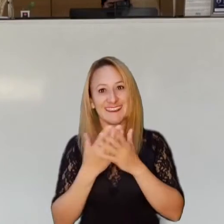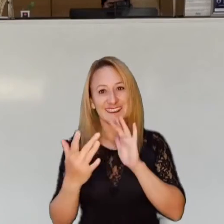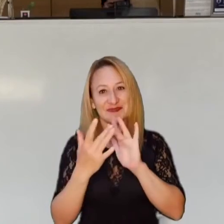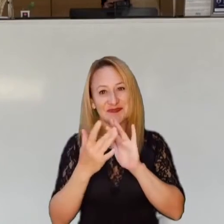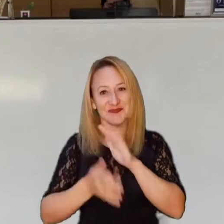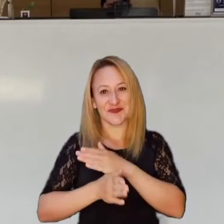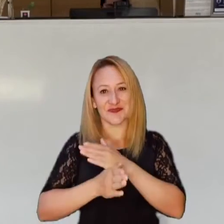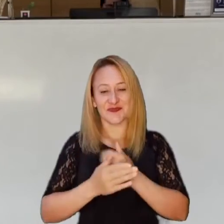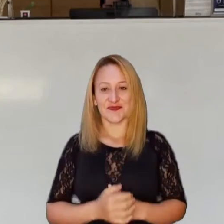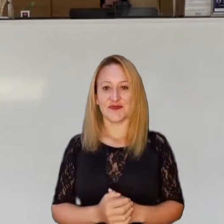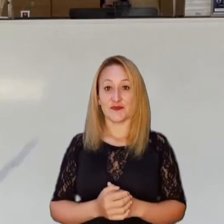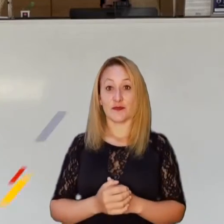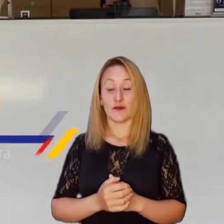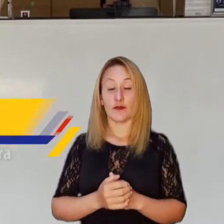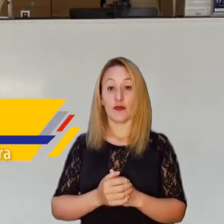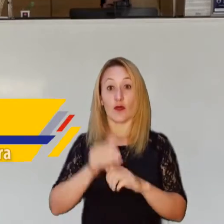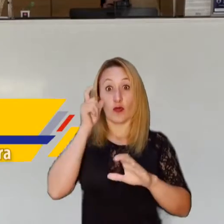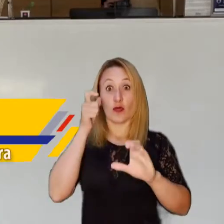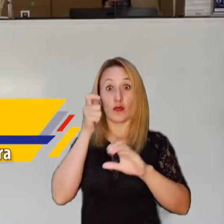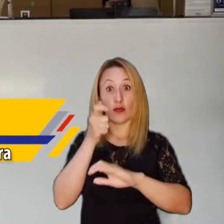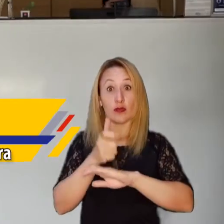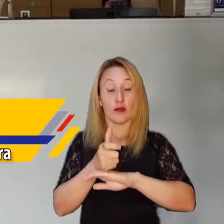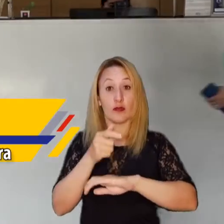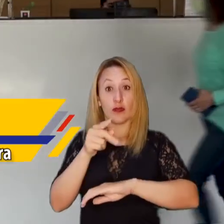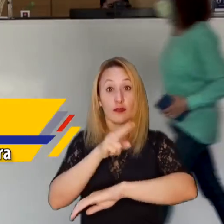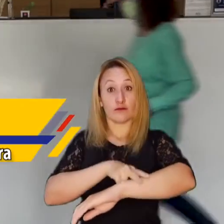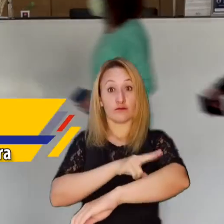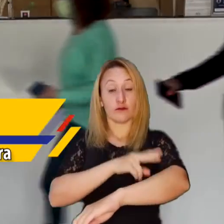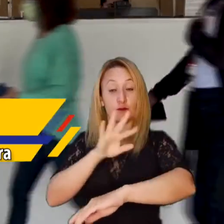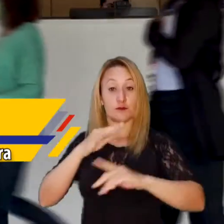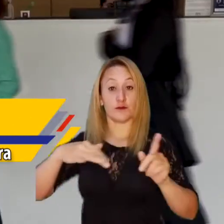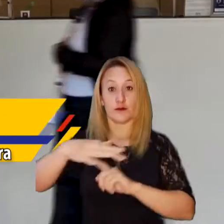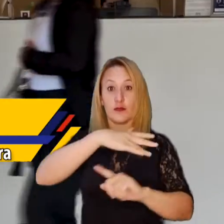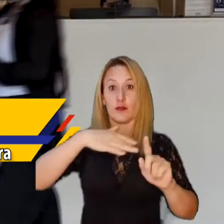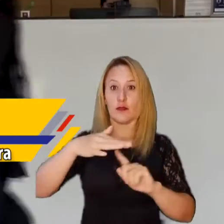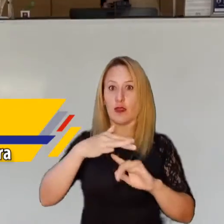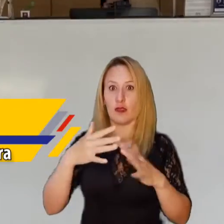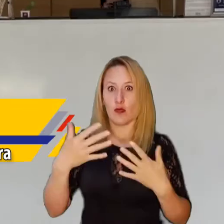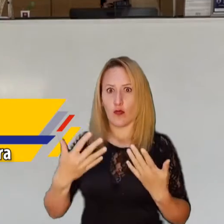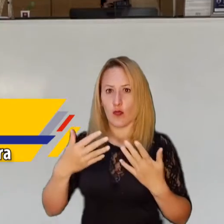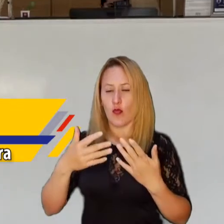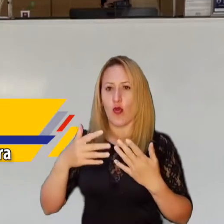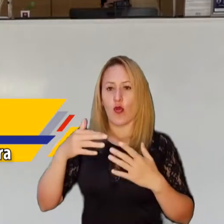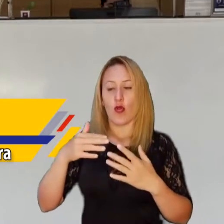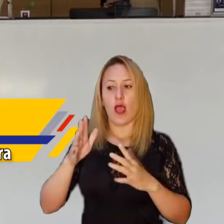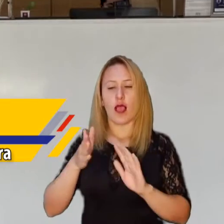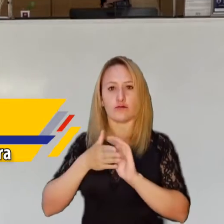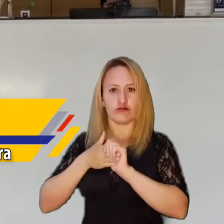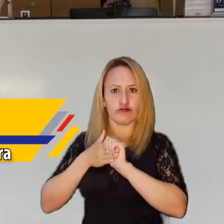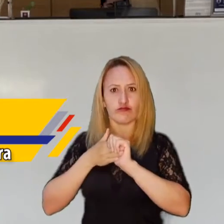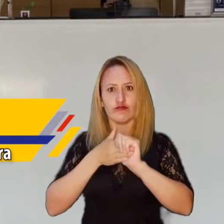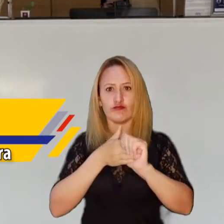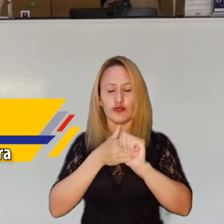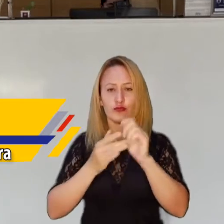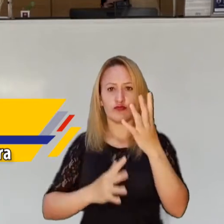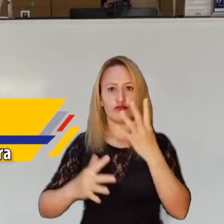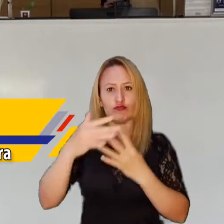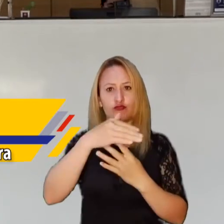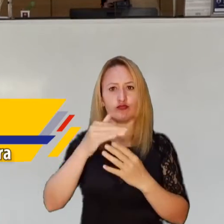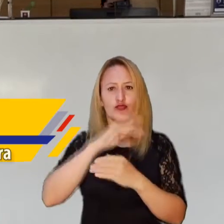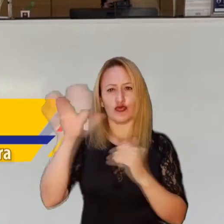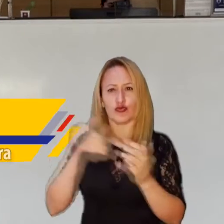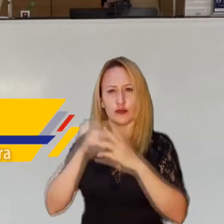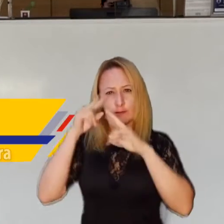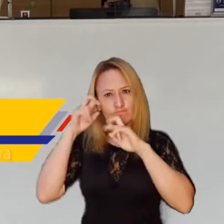Gracias por seguir con nosotros. La Contraloría Delegada para el Medio Ambiente implementó una dirección transversal a todas las